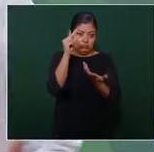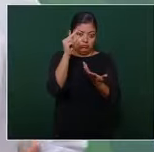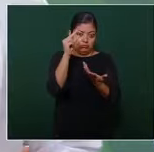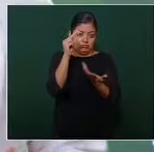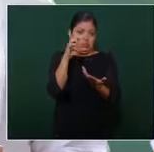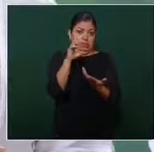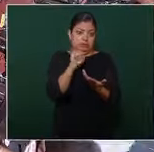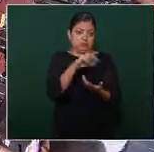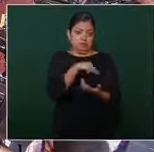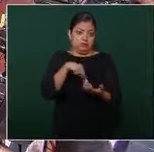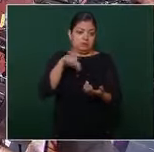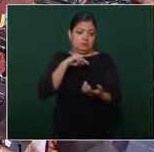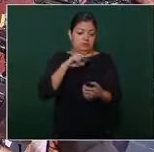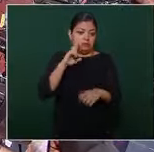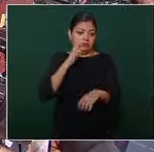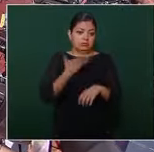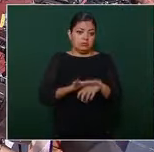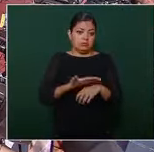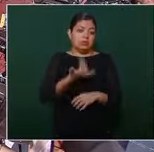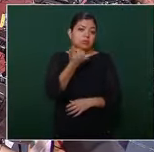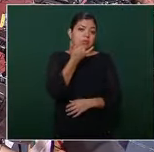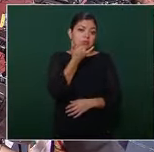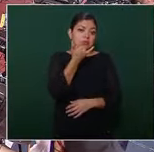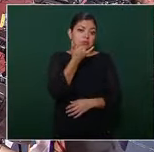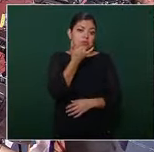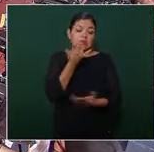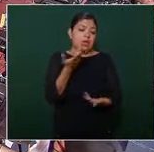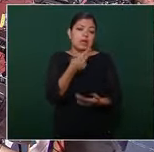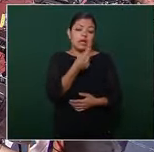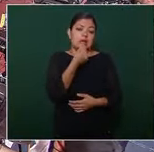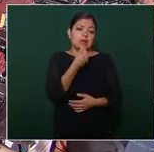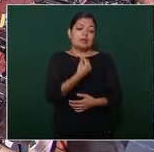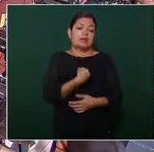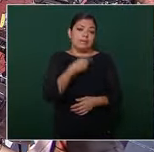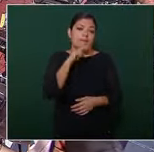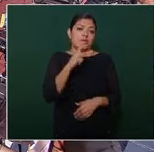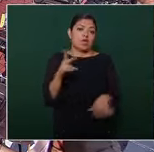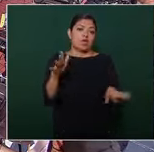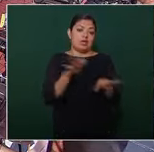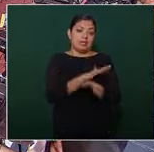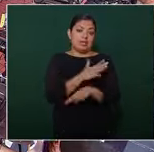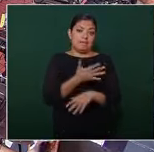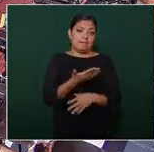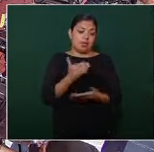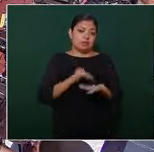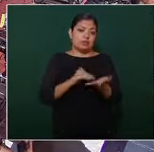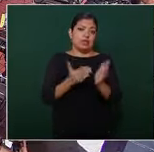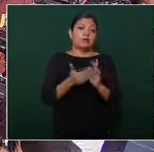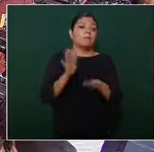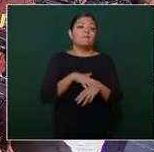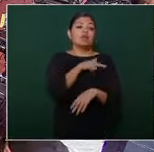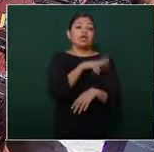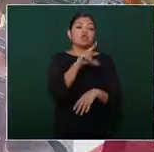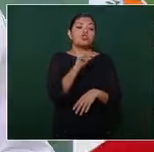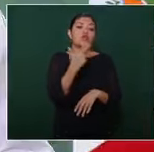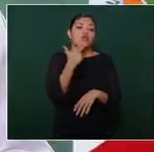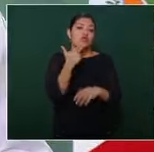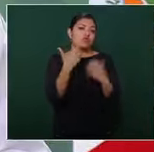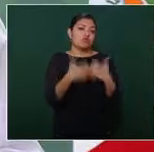nuestra responsabilidad en decir hay que cambiar la estrategia porque no funciona